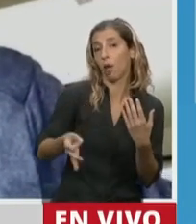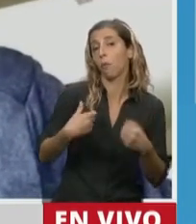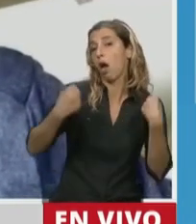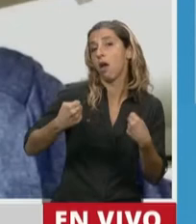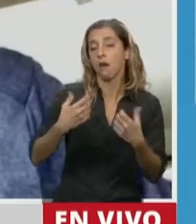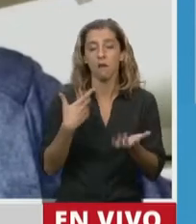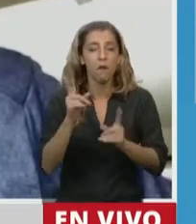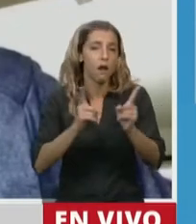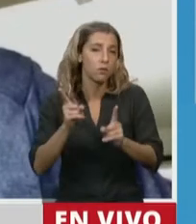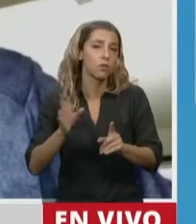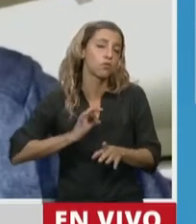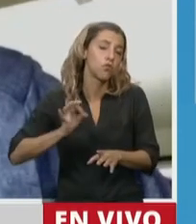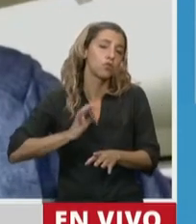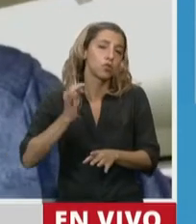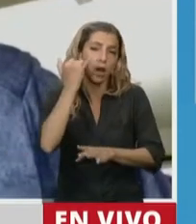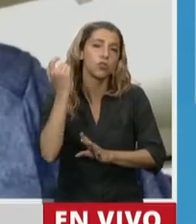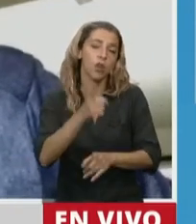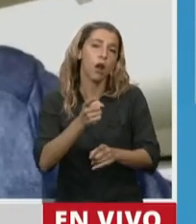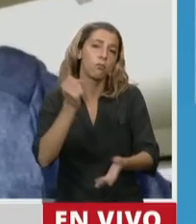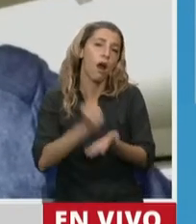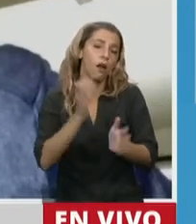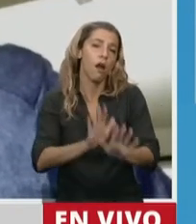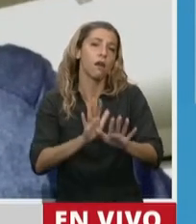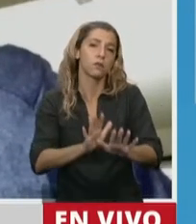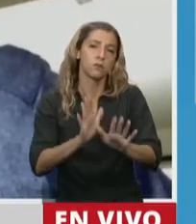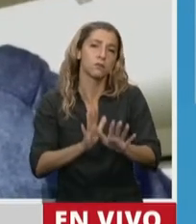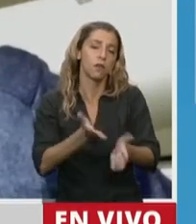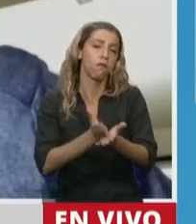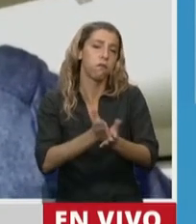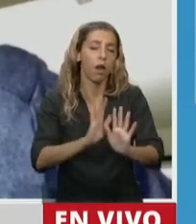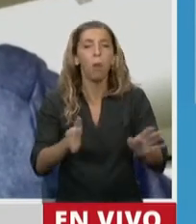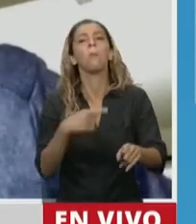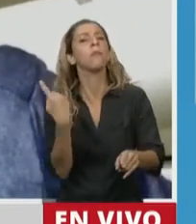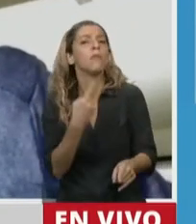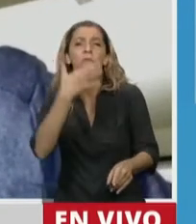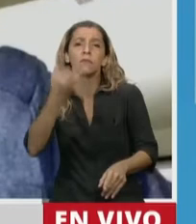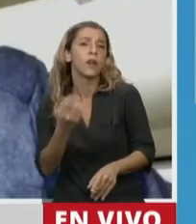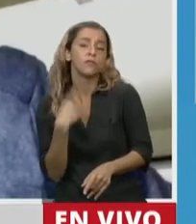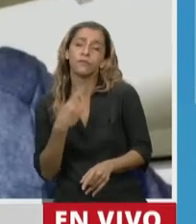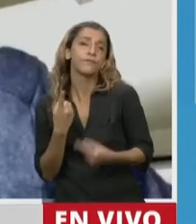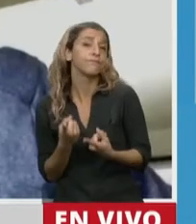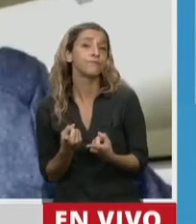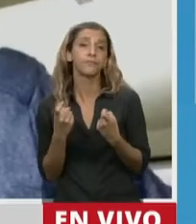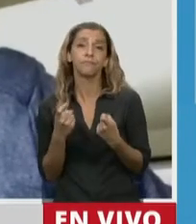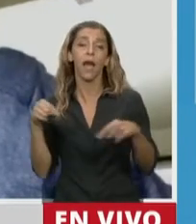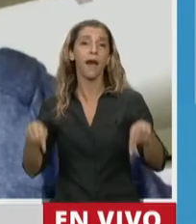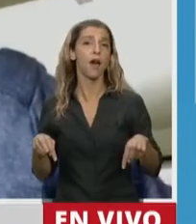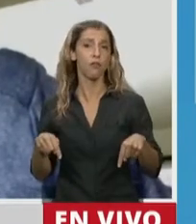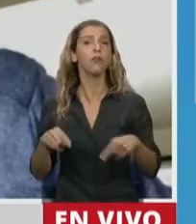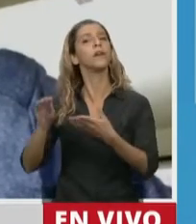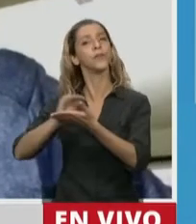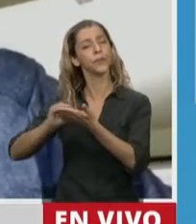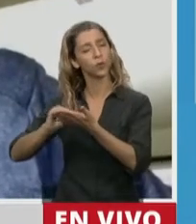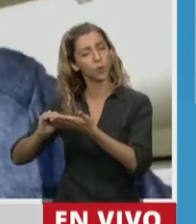años caracterizaron, lo cierto es que nosotros necesitamos, como dijo el diputado Fernández y tantos otros